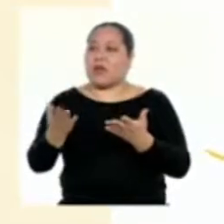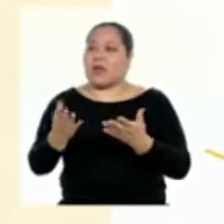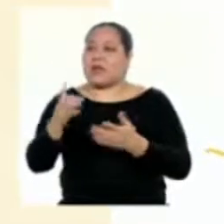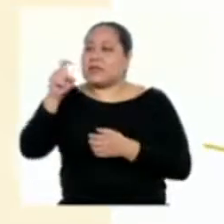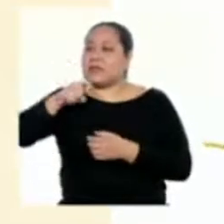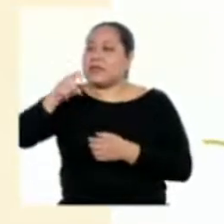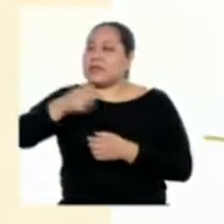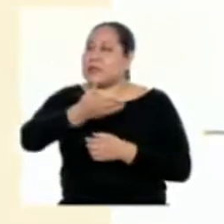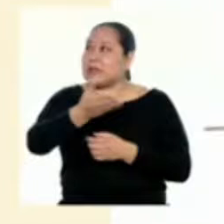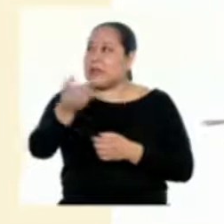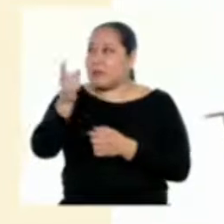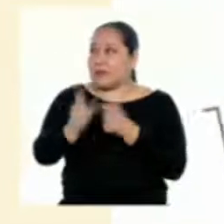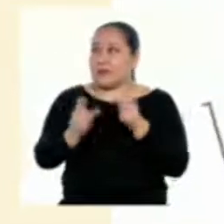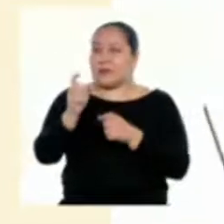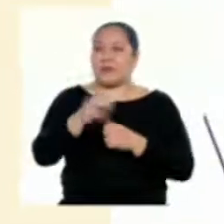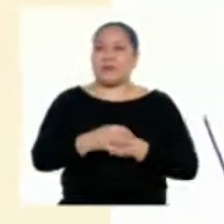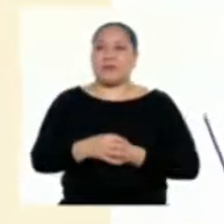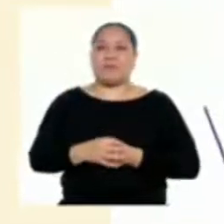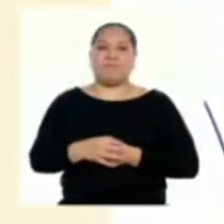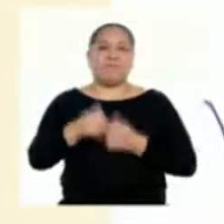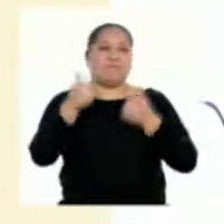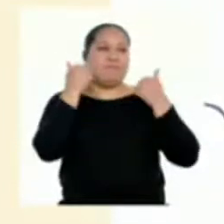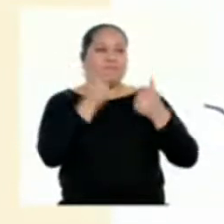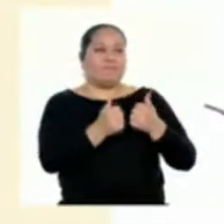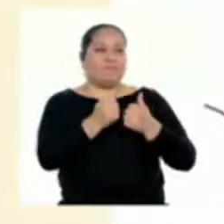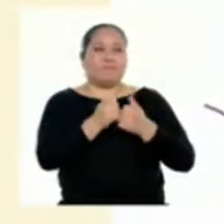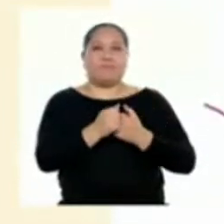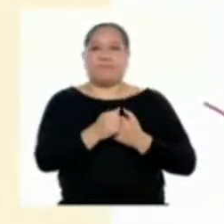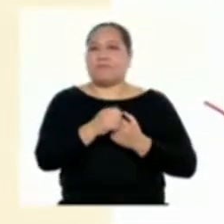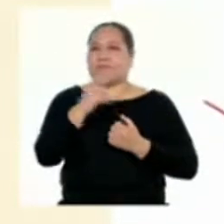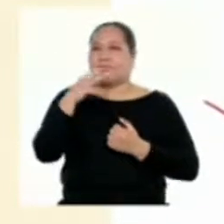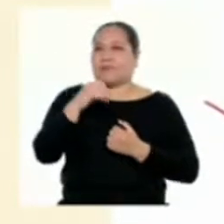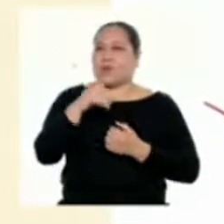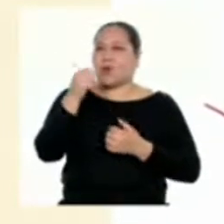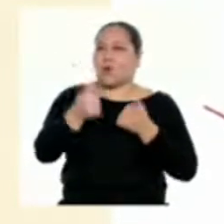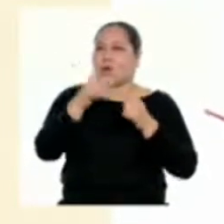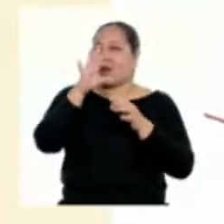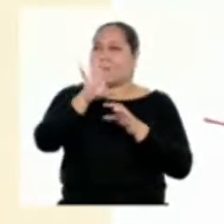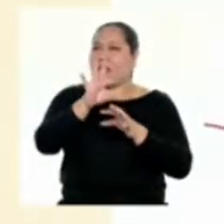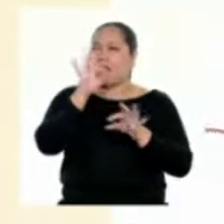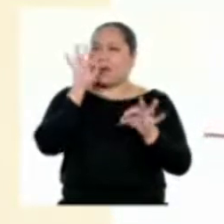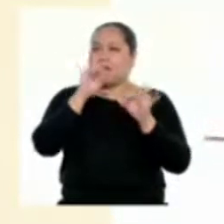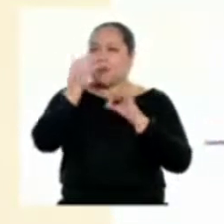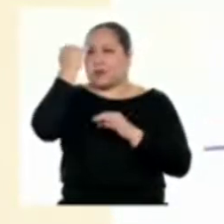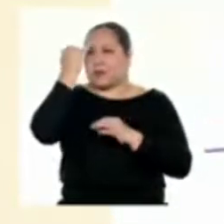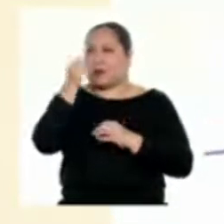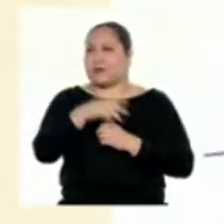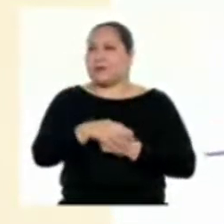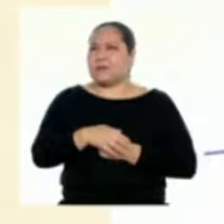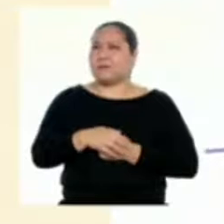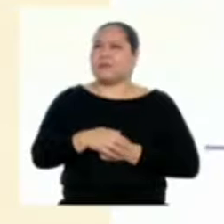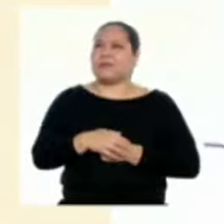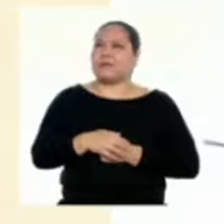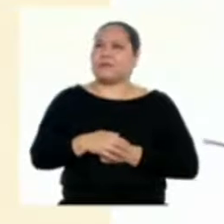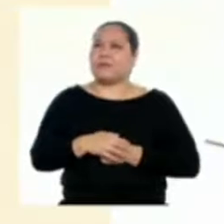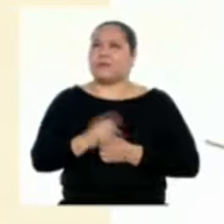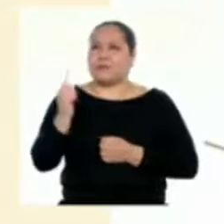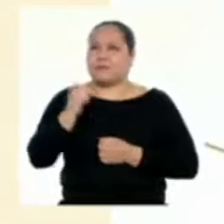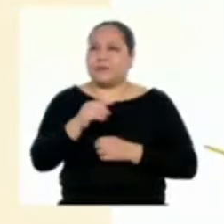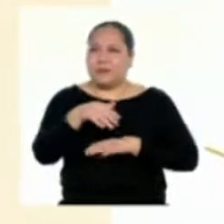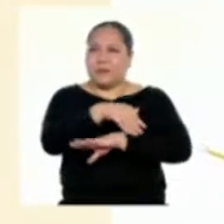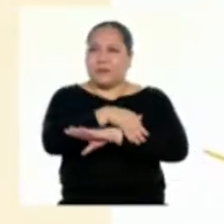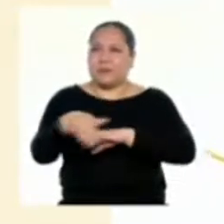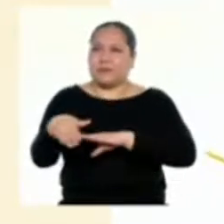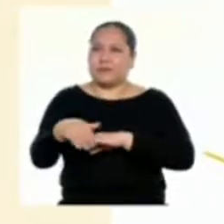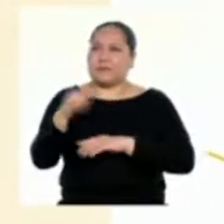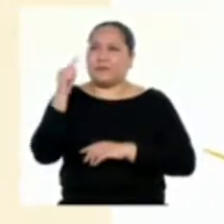Muy bien, Miluska ¿Qué idea pudiste identificar aquí? En este caso subrayé esta